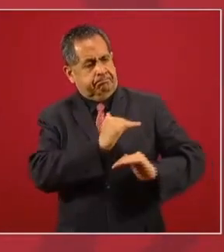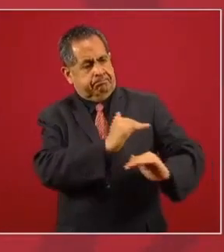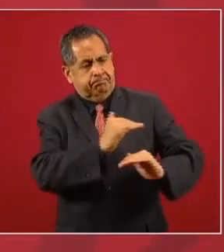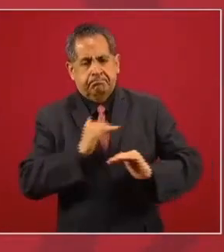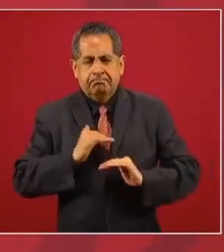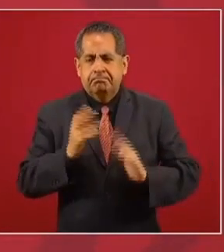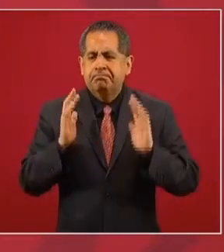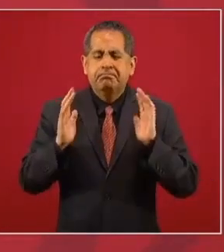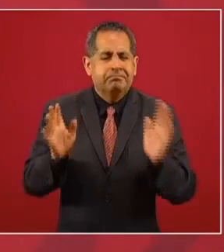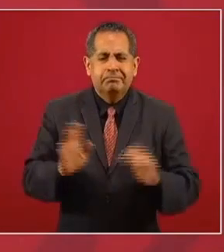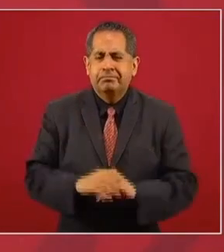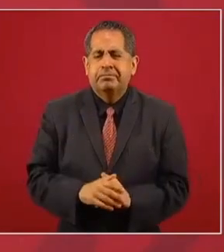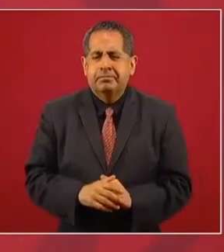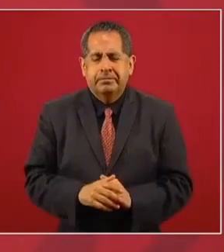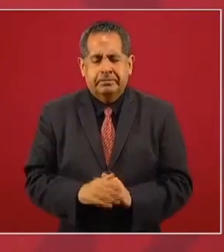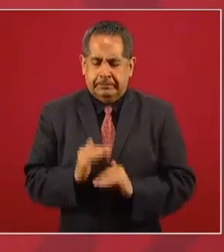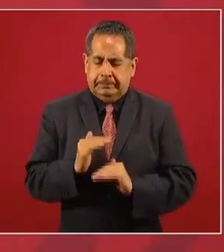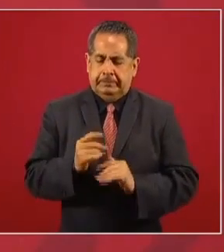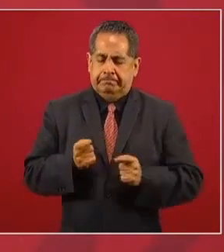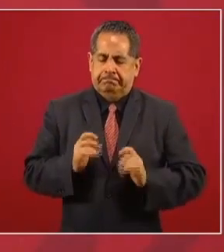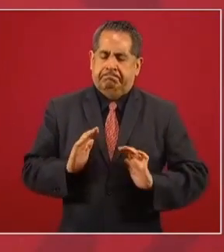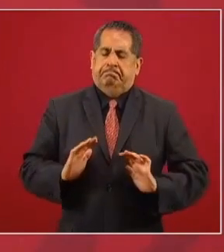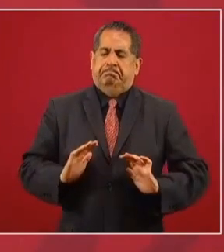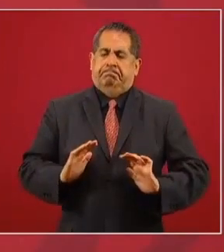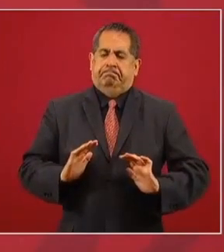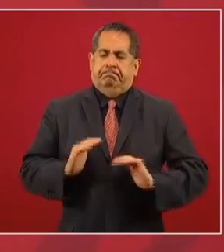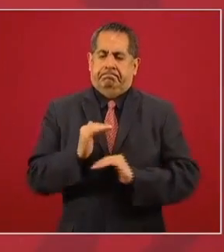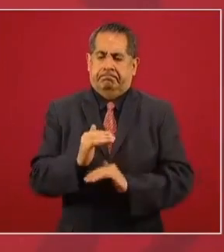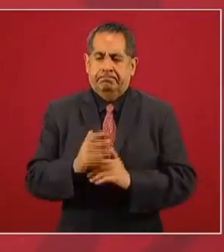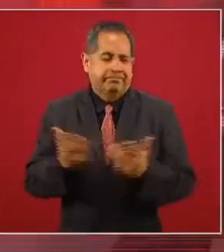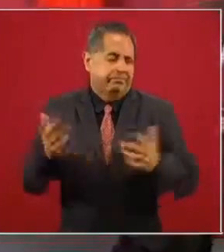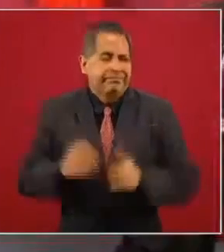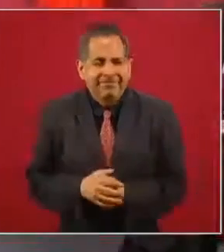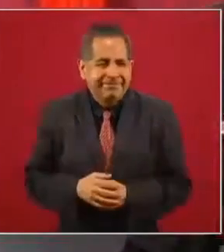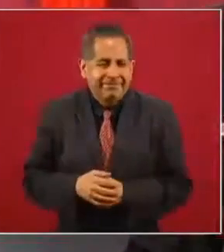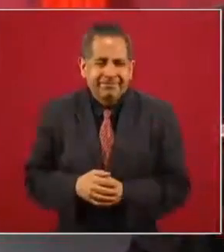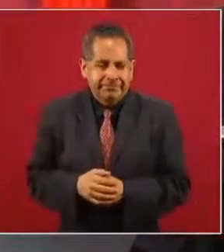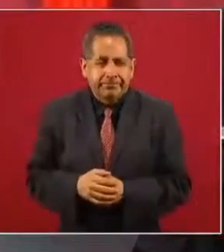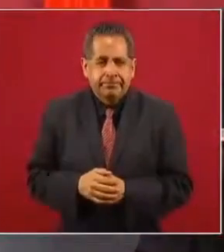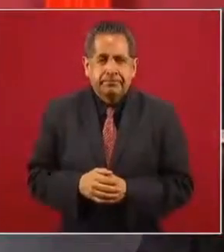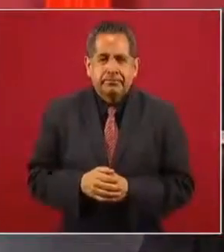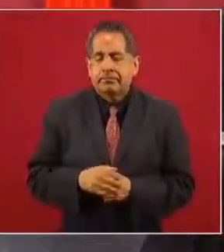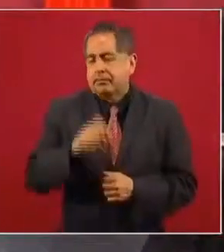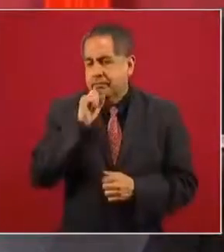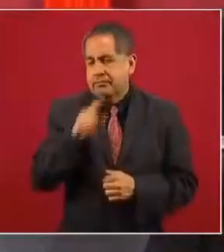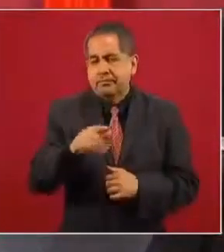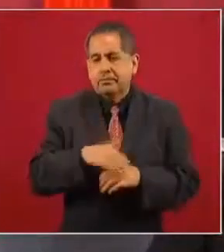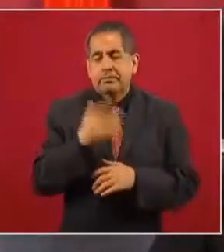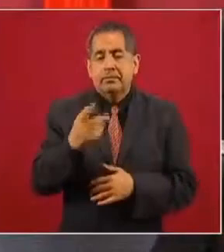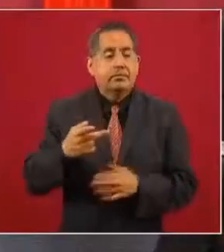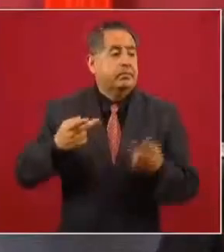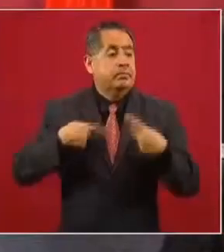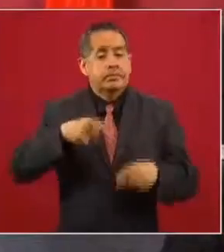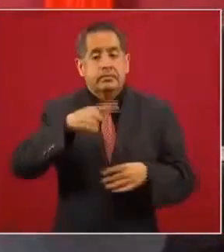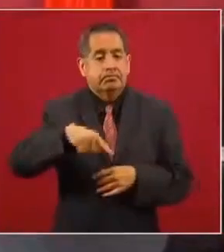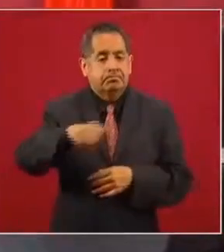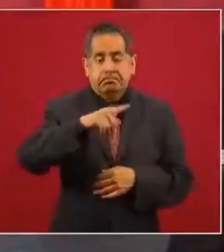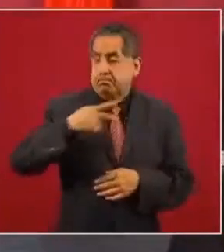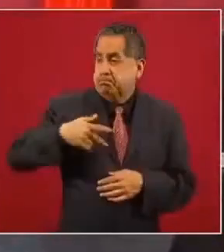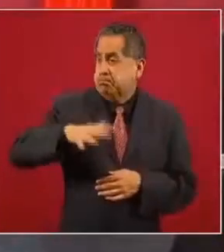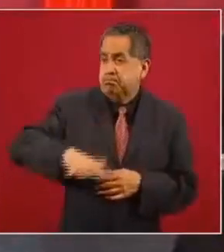porque además la gente está muy